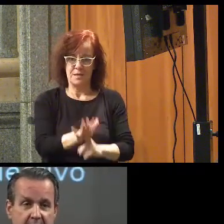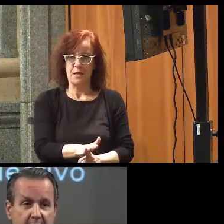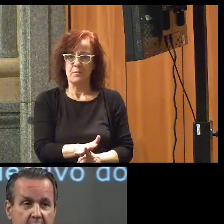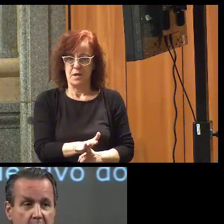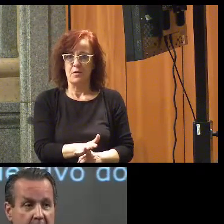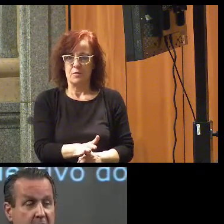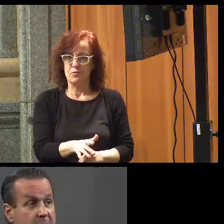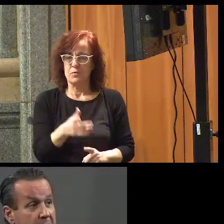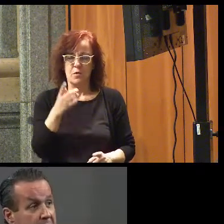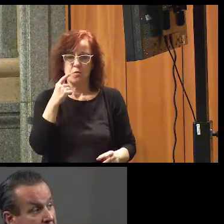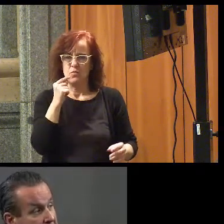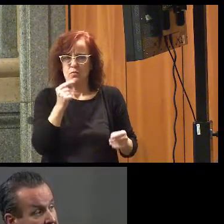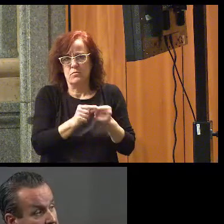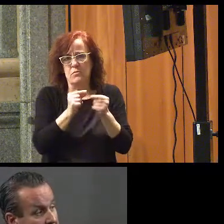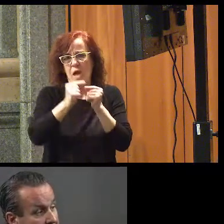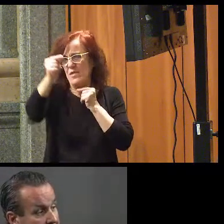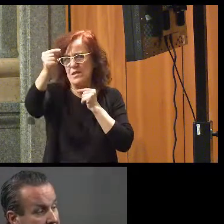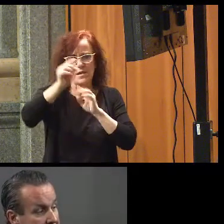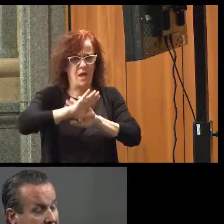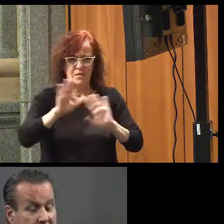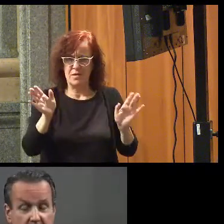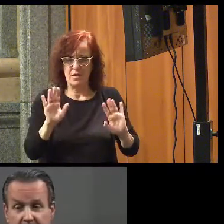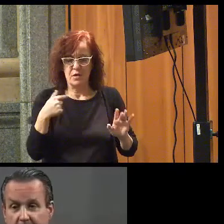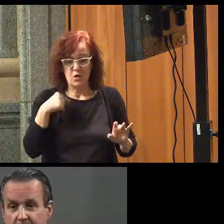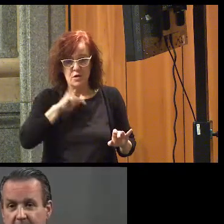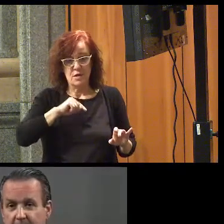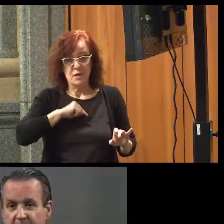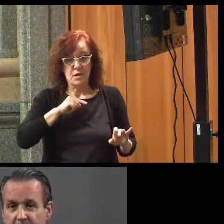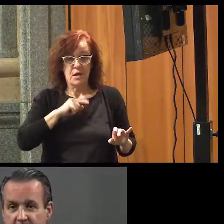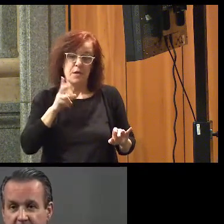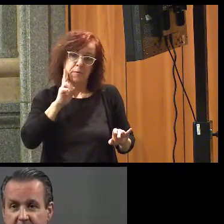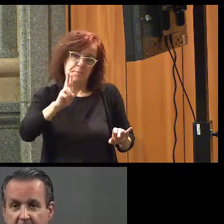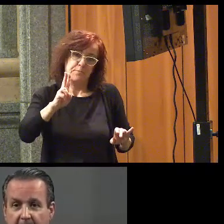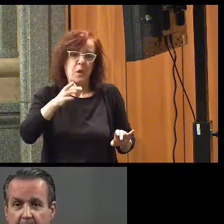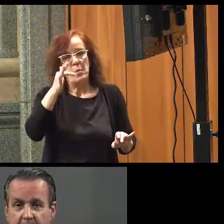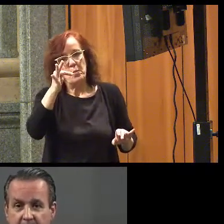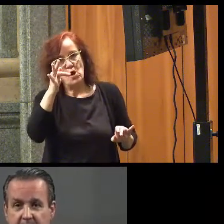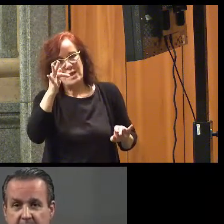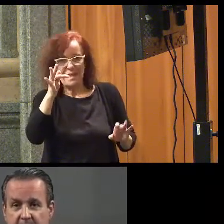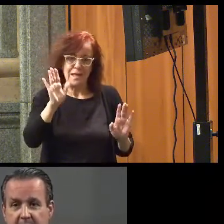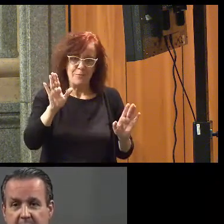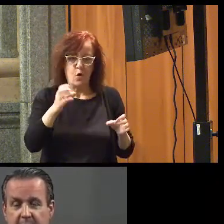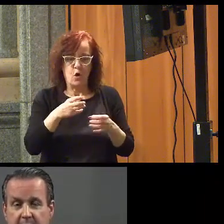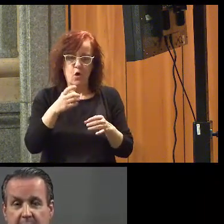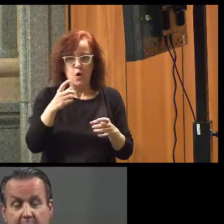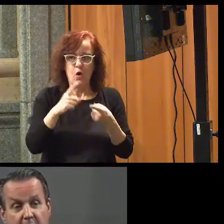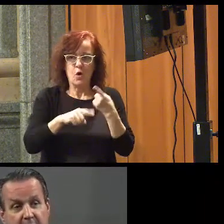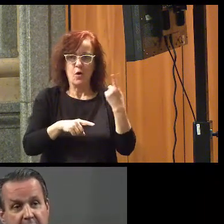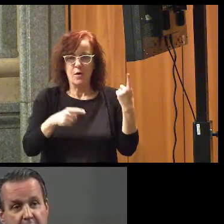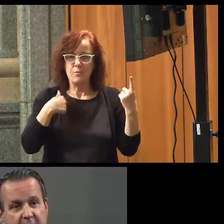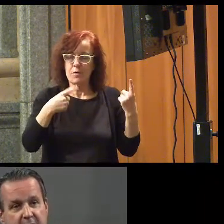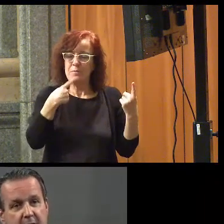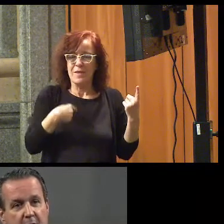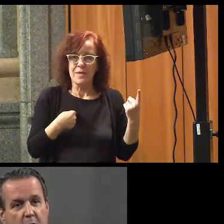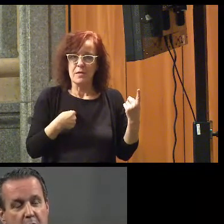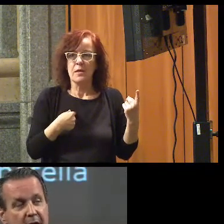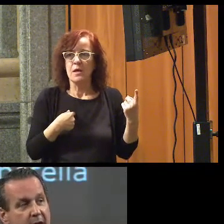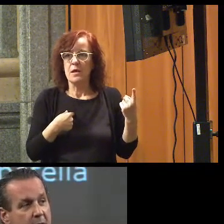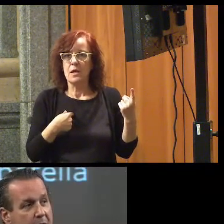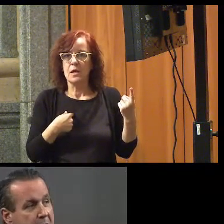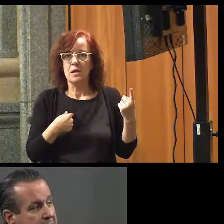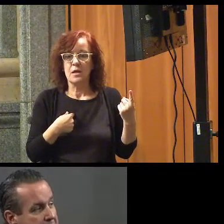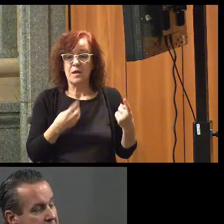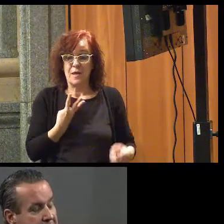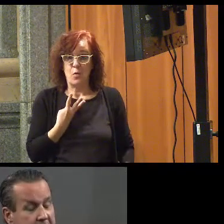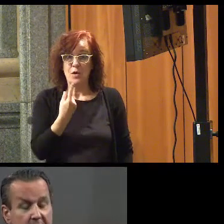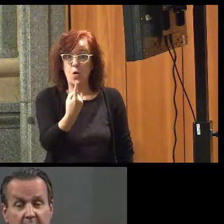pues está muy lejos. Pero yo siempre intentando ver la botella medio llena, pues claro, cuando me dicen, no, es que una de